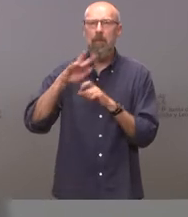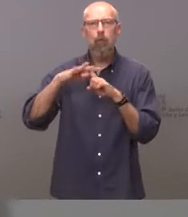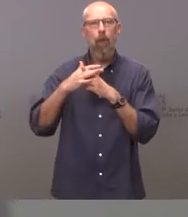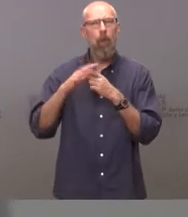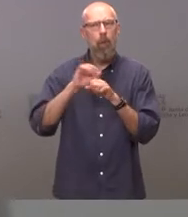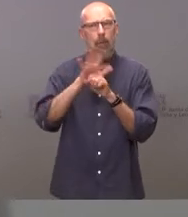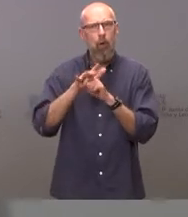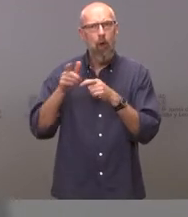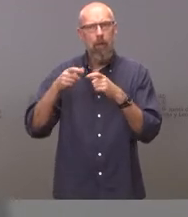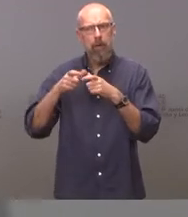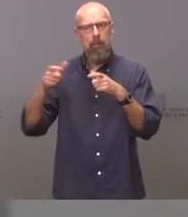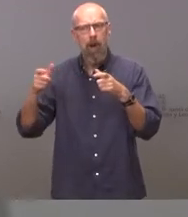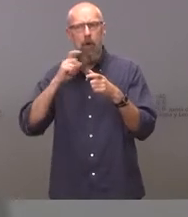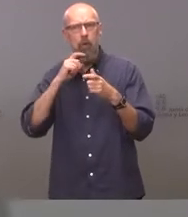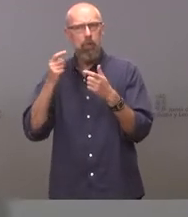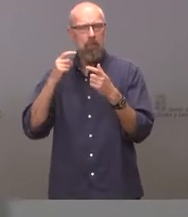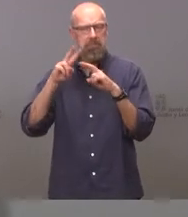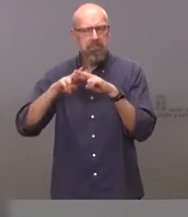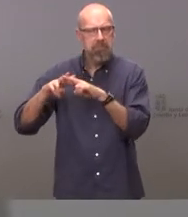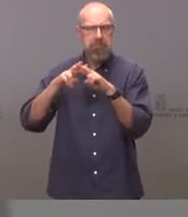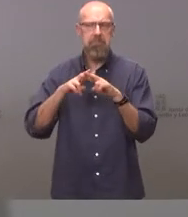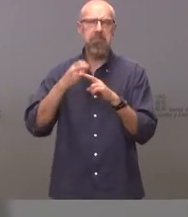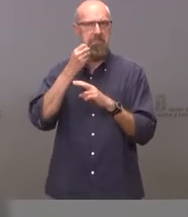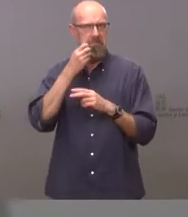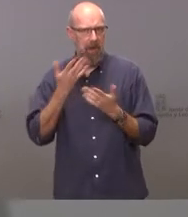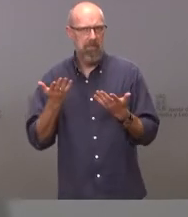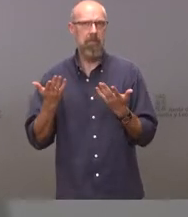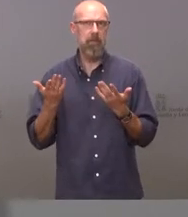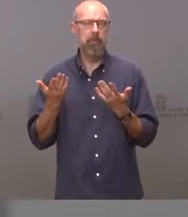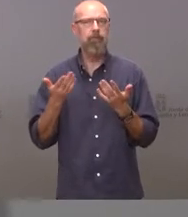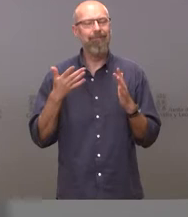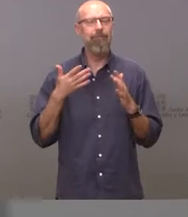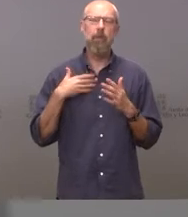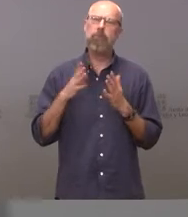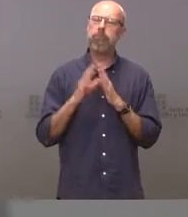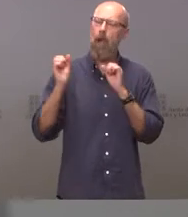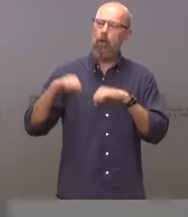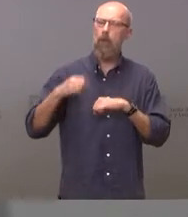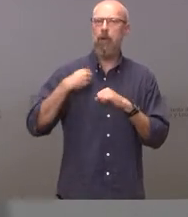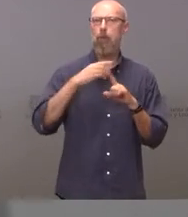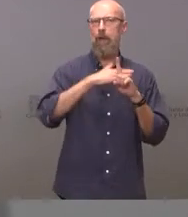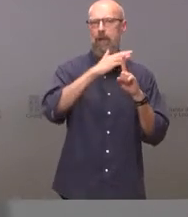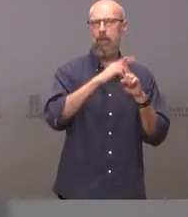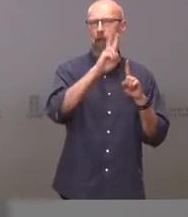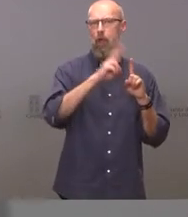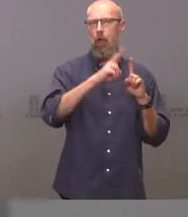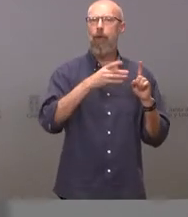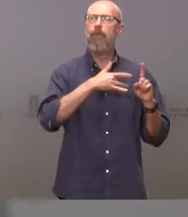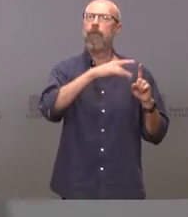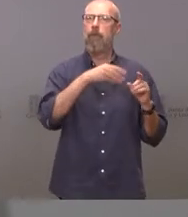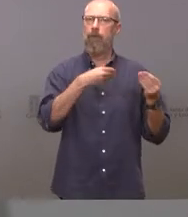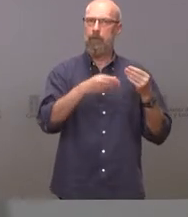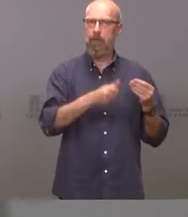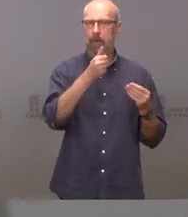comunidad, se ha decidido una relajación adicional en el nivel 2. se va a permitir en